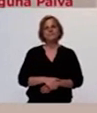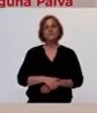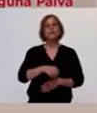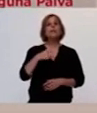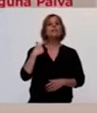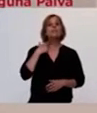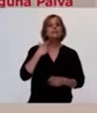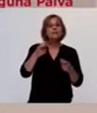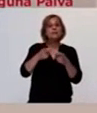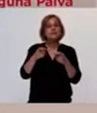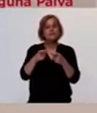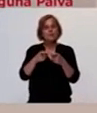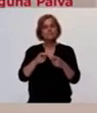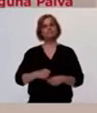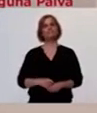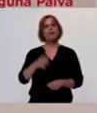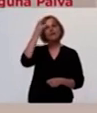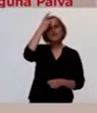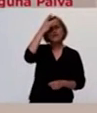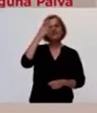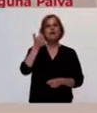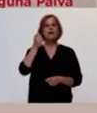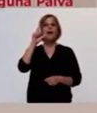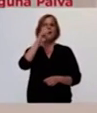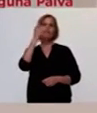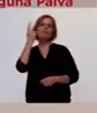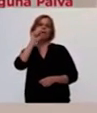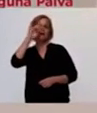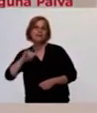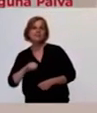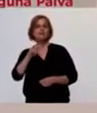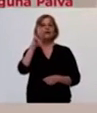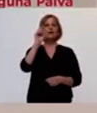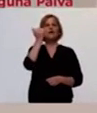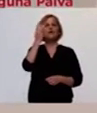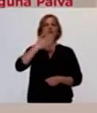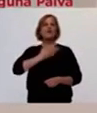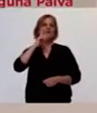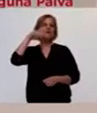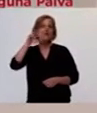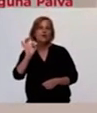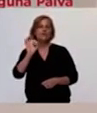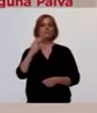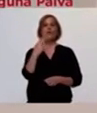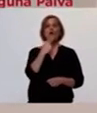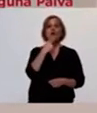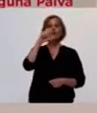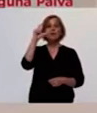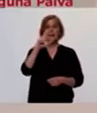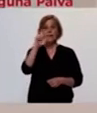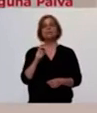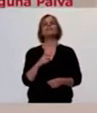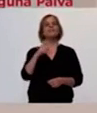13 en Santo Tomé, 12 en Álvarez y Rufino, 11 en Casilda, 10 en